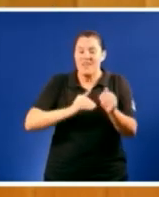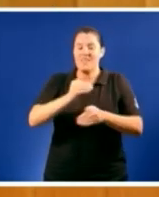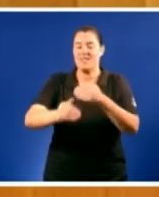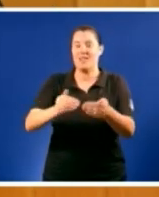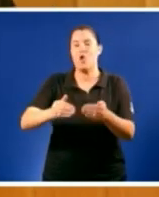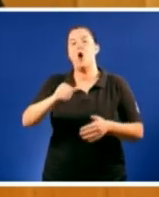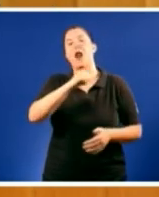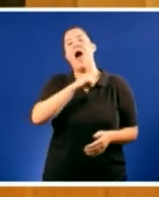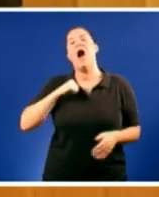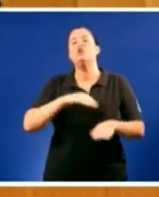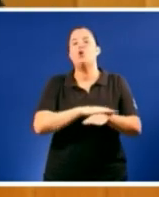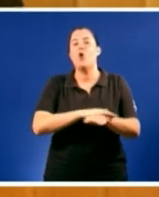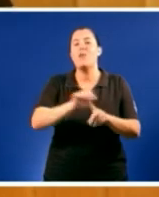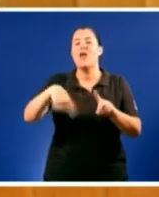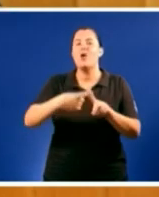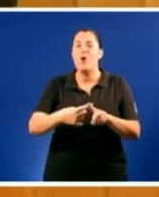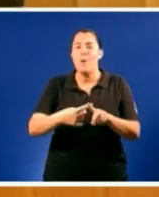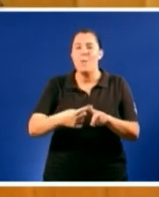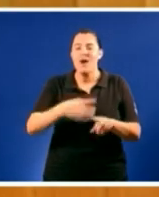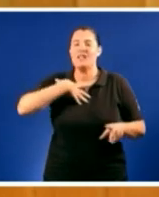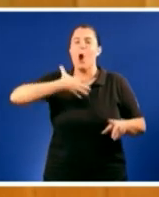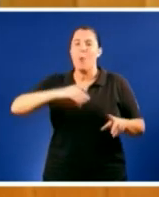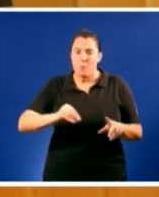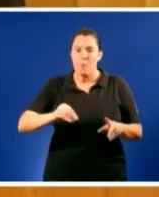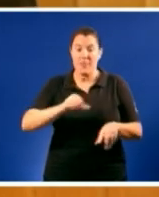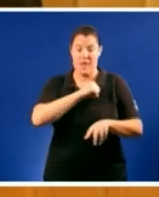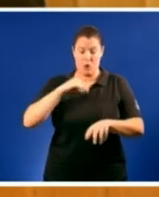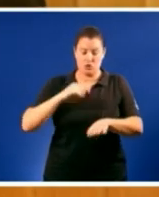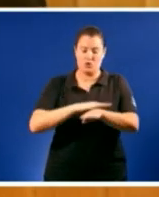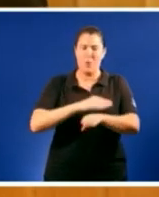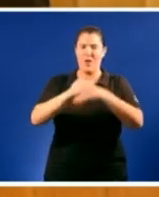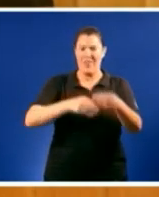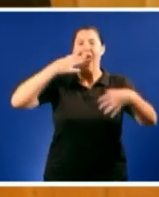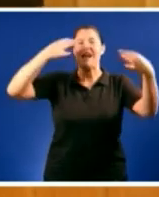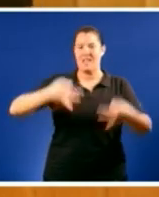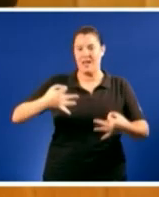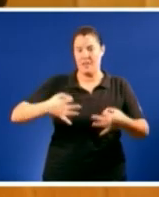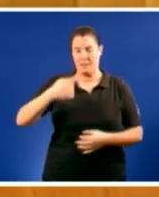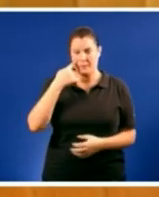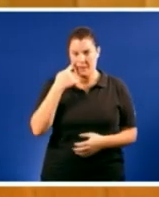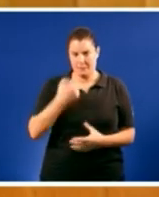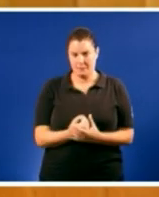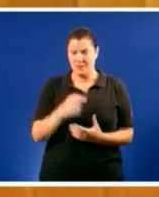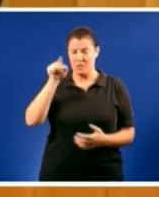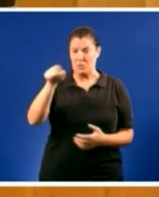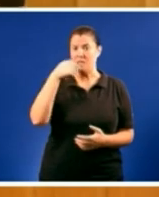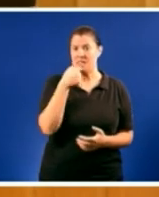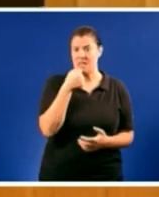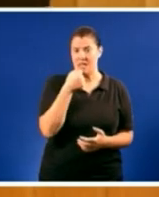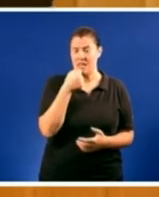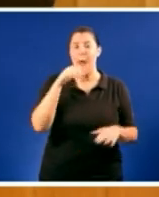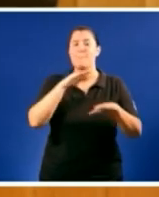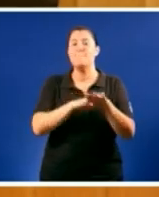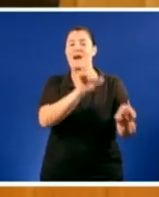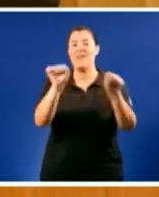autogoverno e puidesen chegar a exercer un autogoverno real Mire Vostede di que para